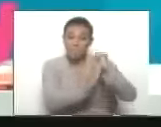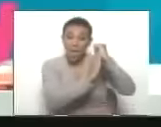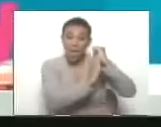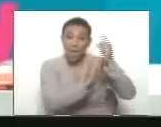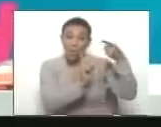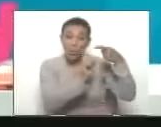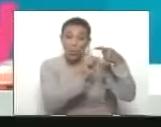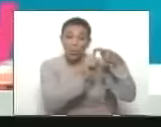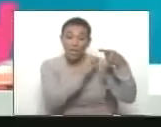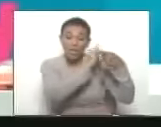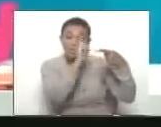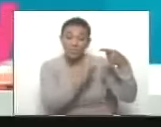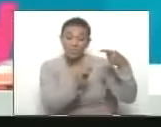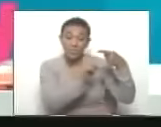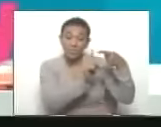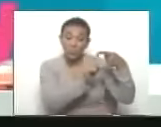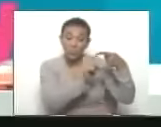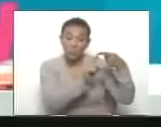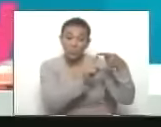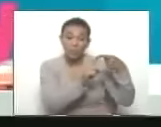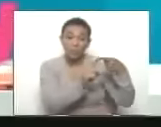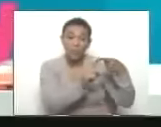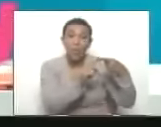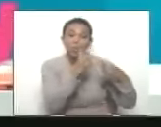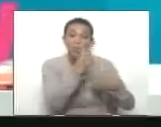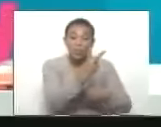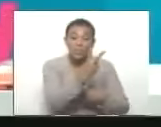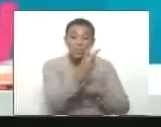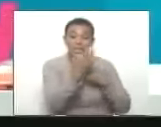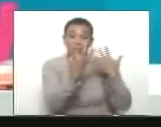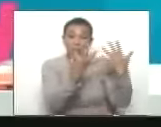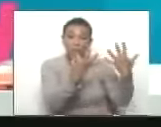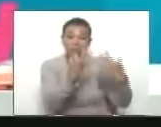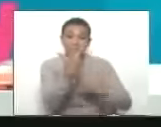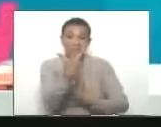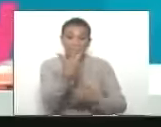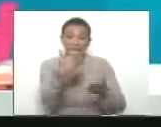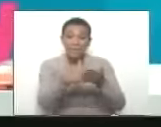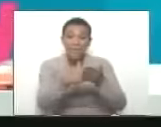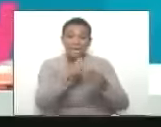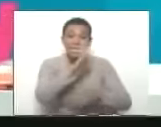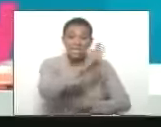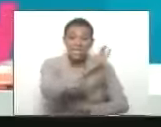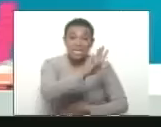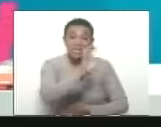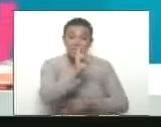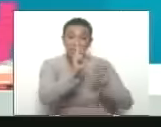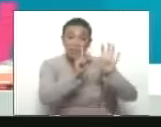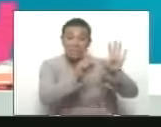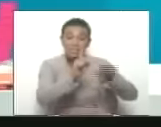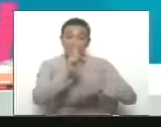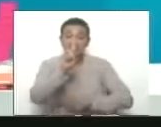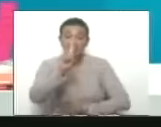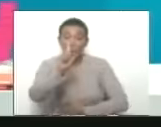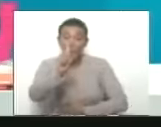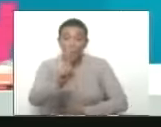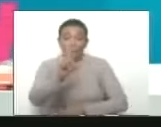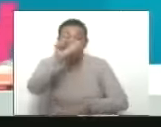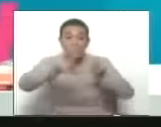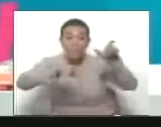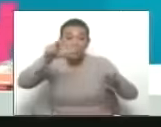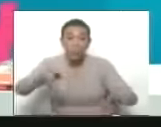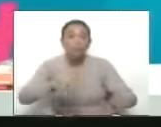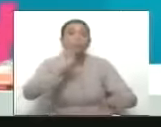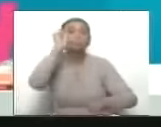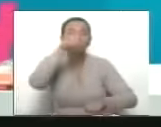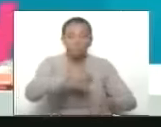de mujeres inscritas, con 283.561 Zulianas, que dicen,